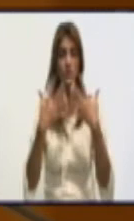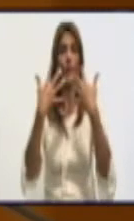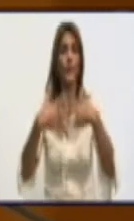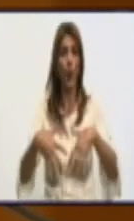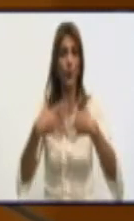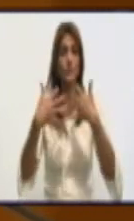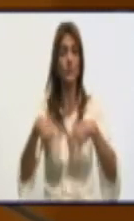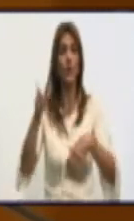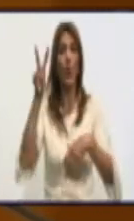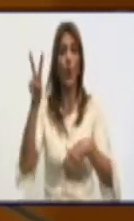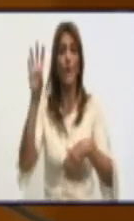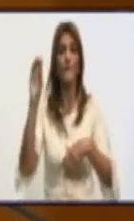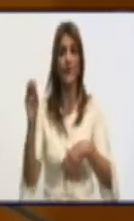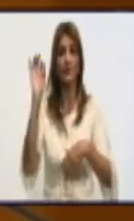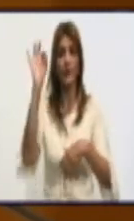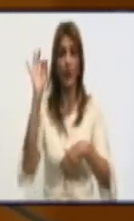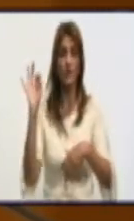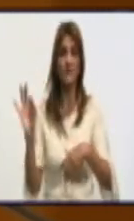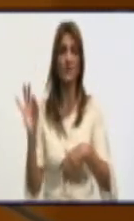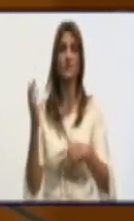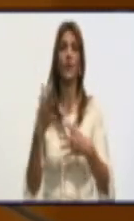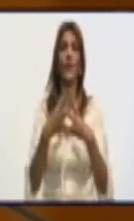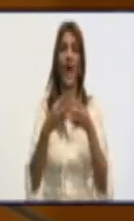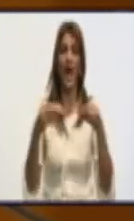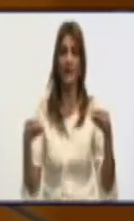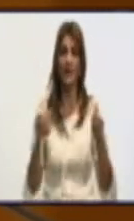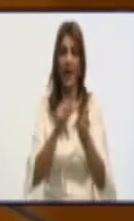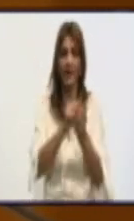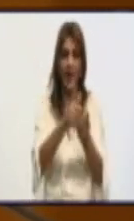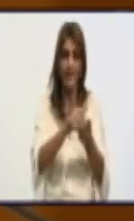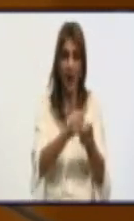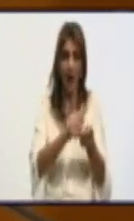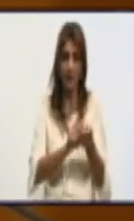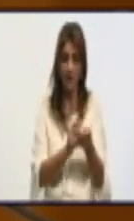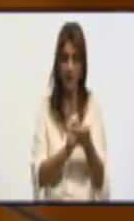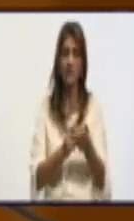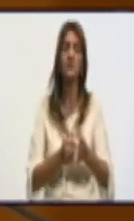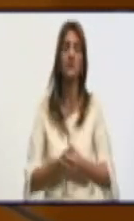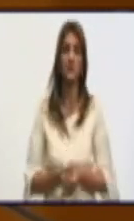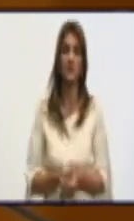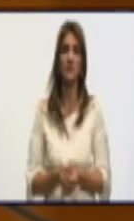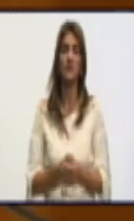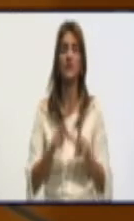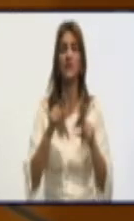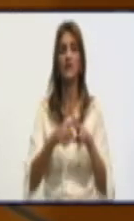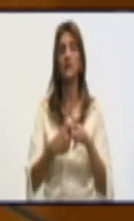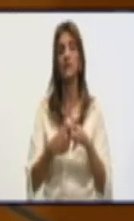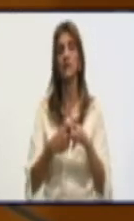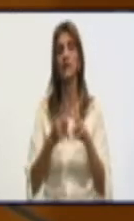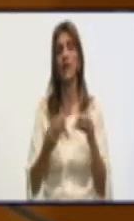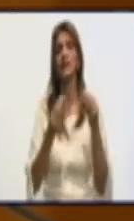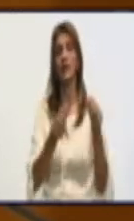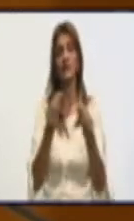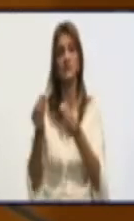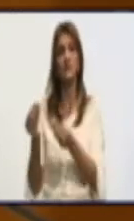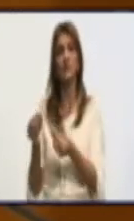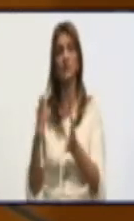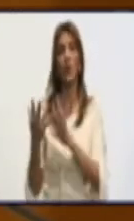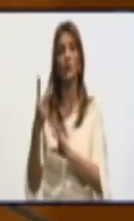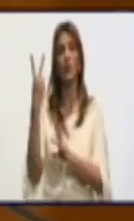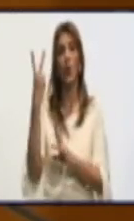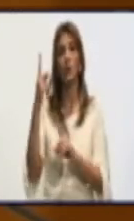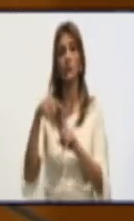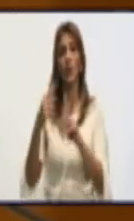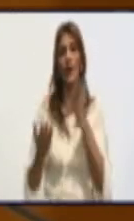con un 20% de harina de maíz. Hay que decir que hoy la industria local alimentaria está recibiendo unas dos toneladas más de harina